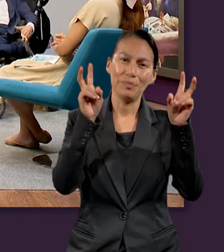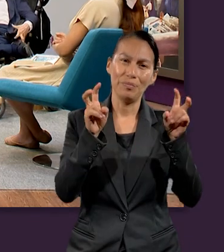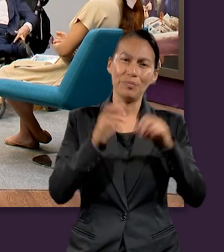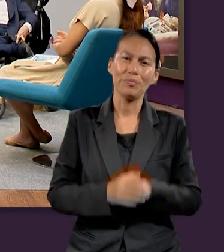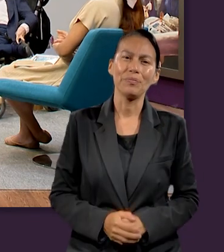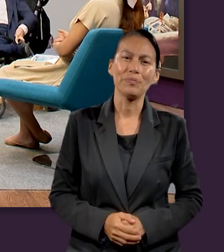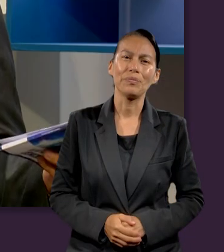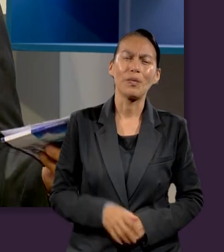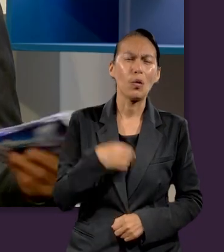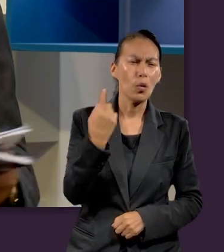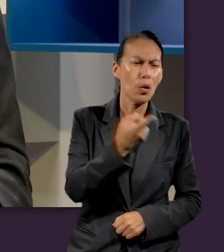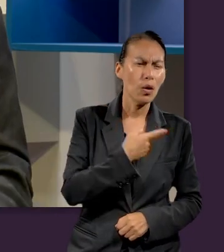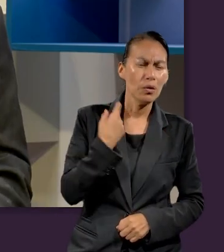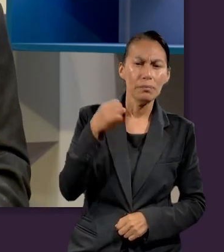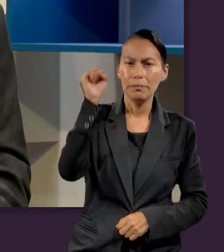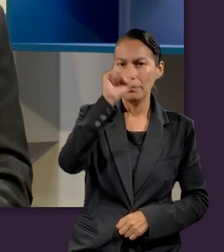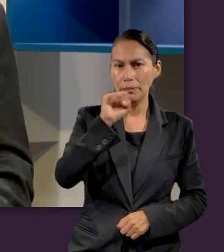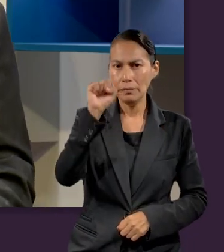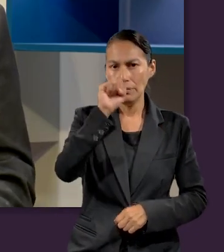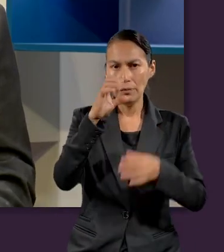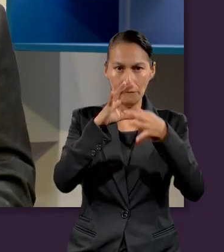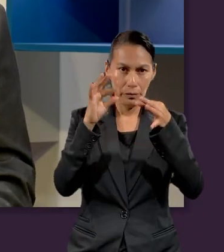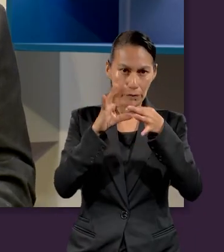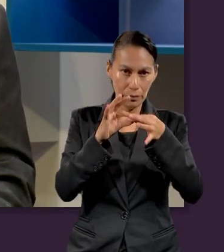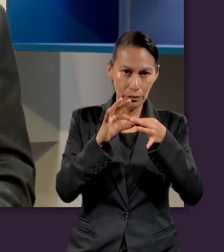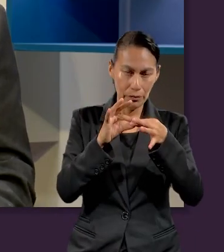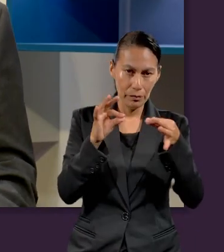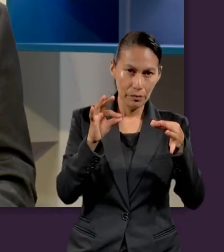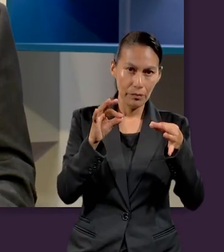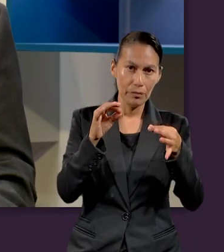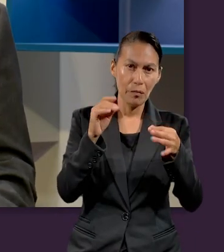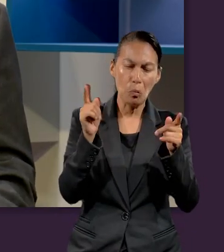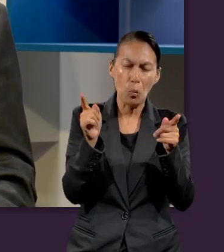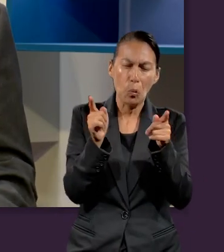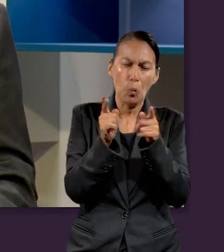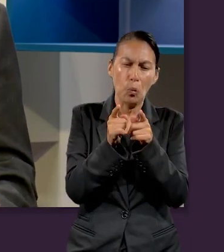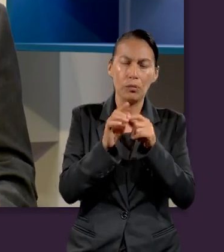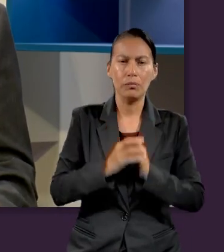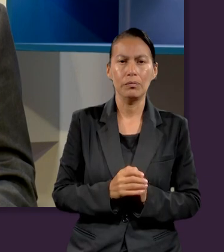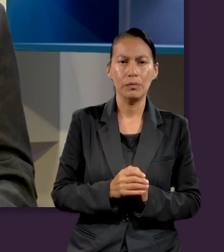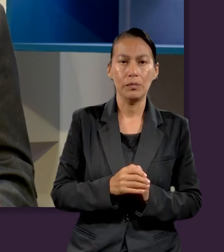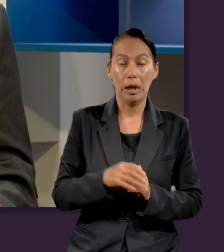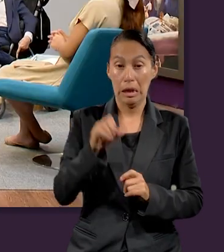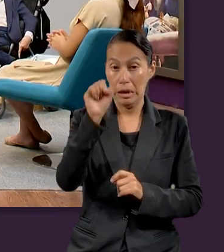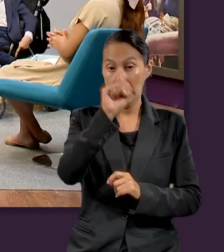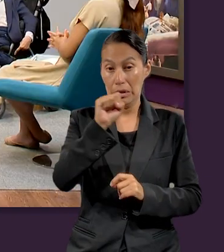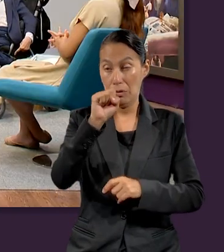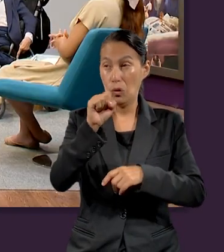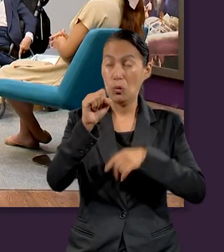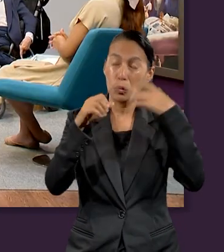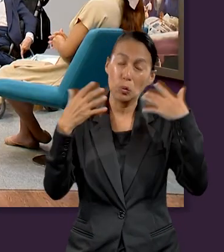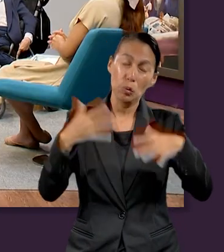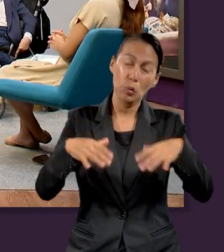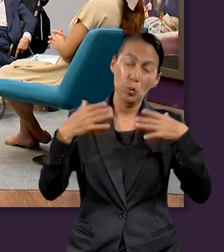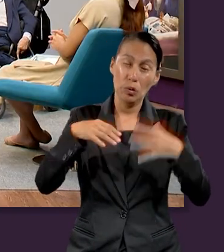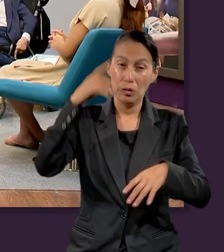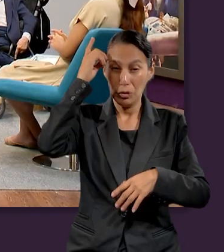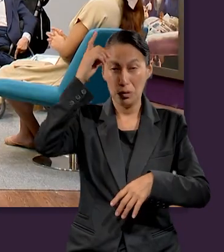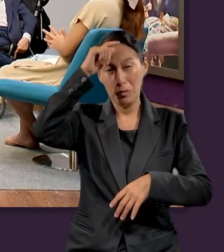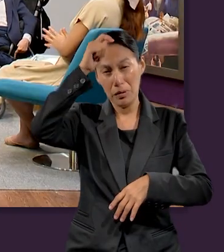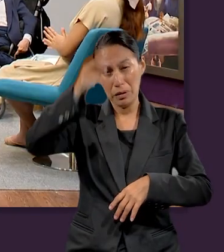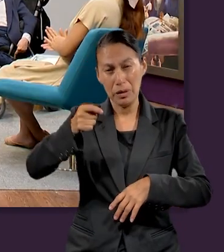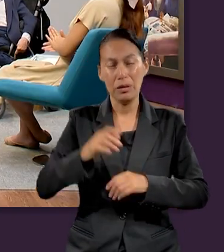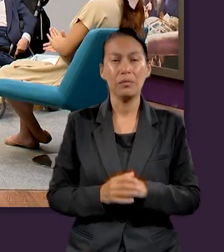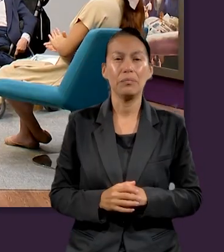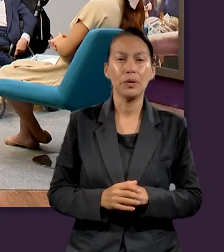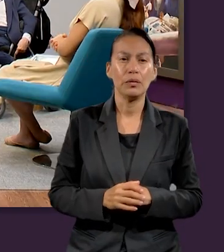nosotros hablar del sábado, creo que el tiempo sería muy breve, porque es una bendición muy grande. El